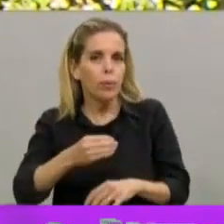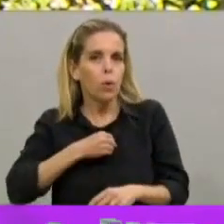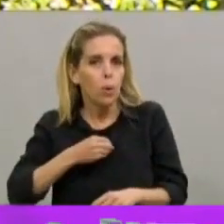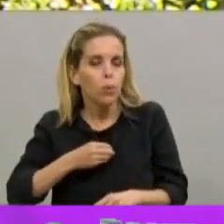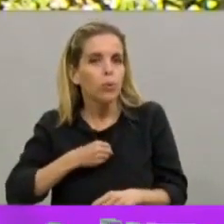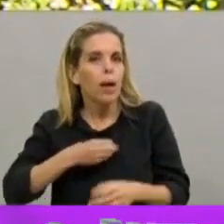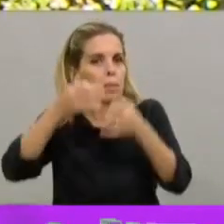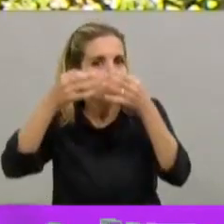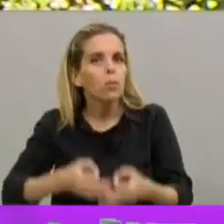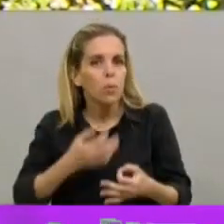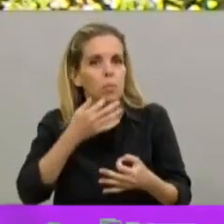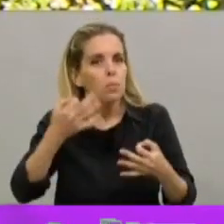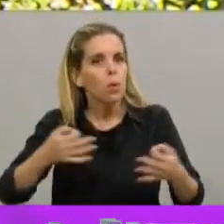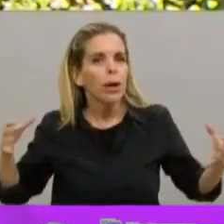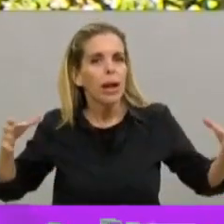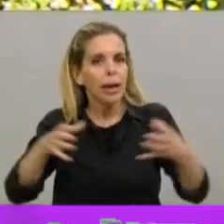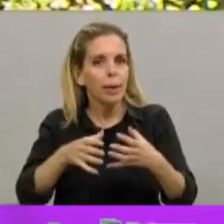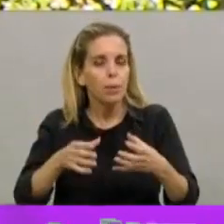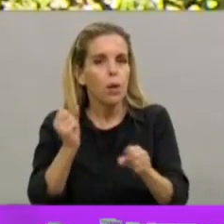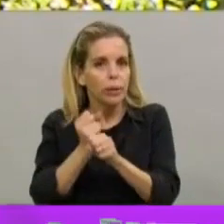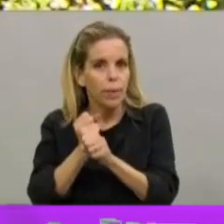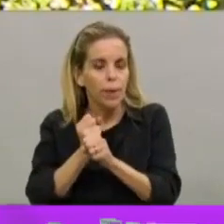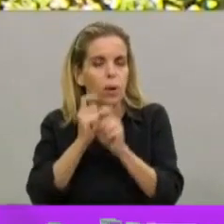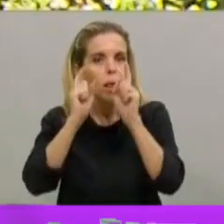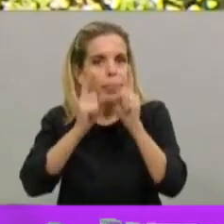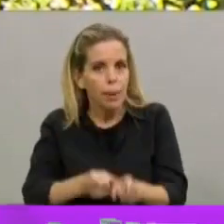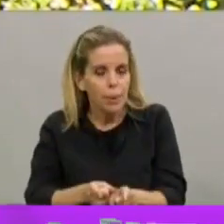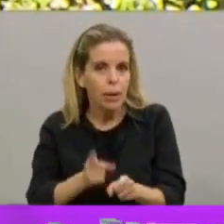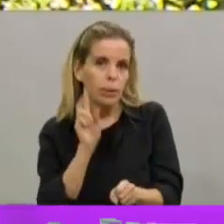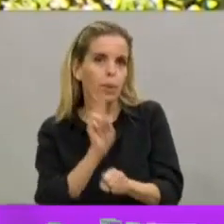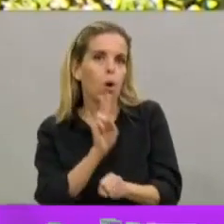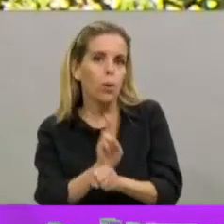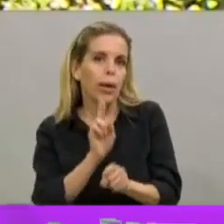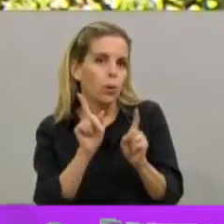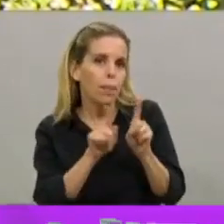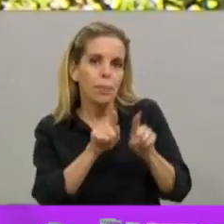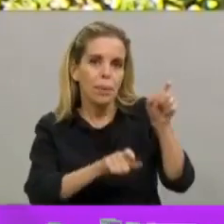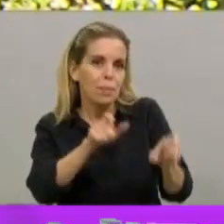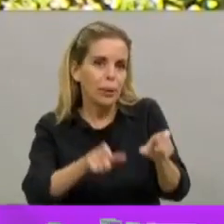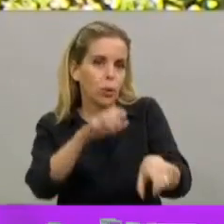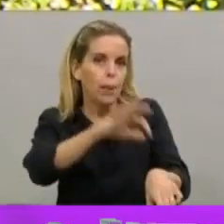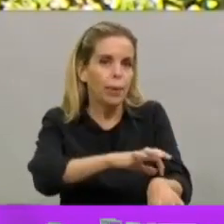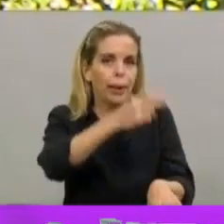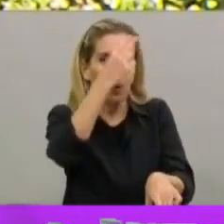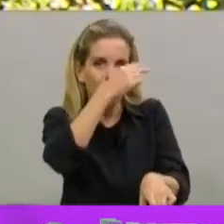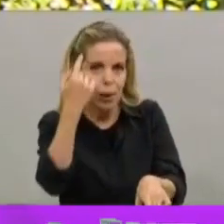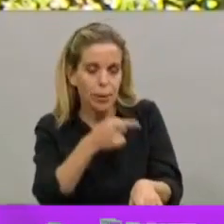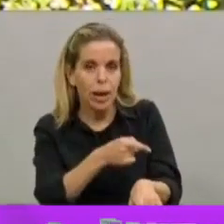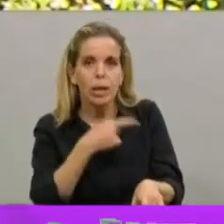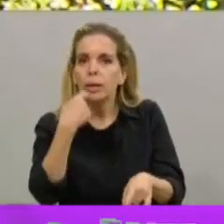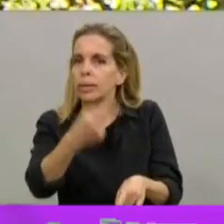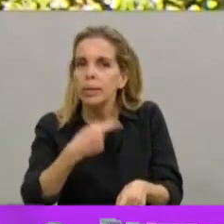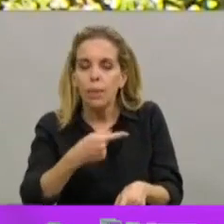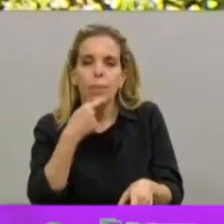la diferencia. Además, estamos cuidando a los que nos cuidan. Le hacemos el test serológico una vez por semana